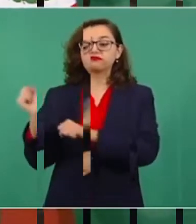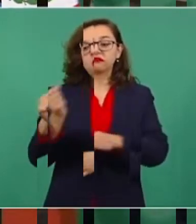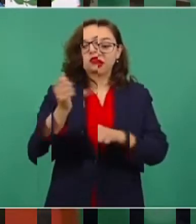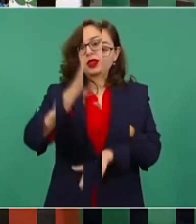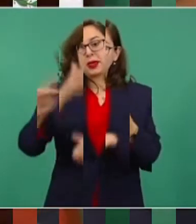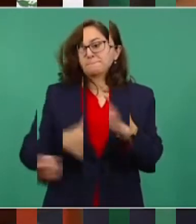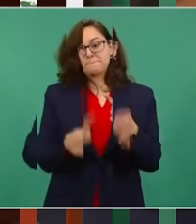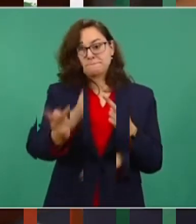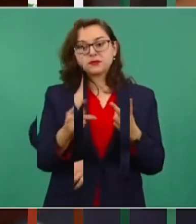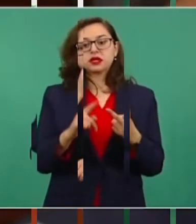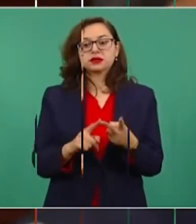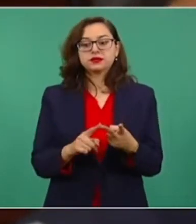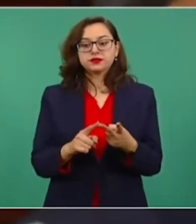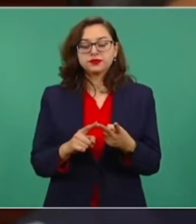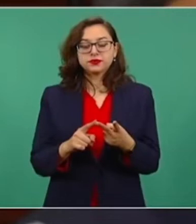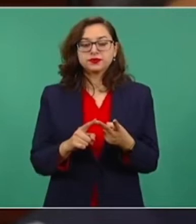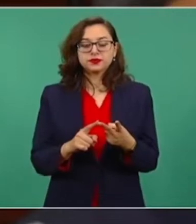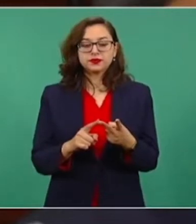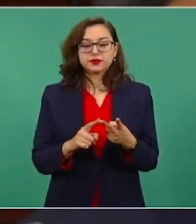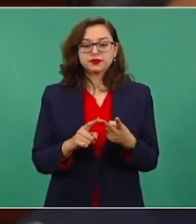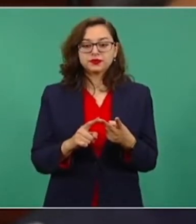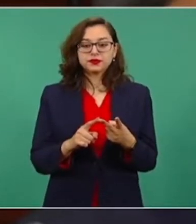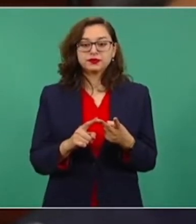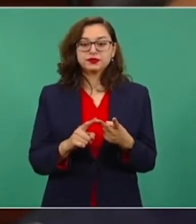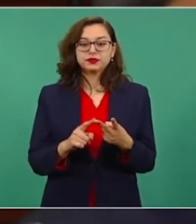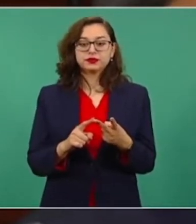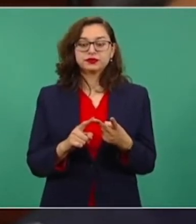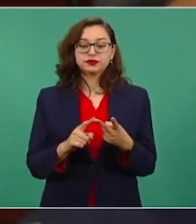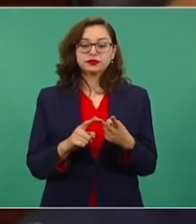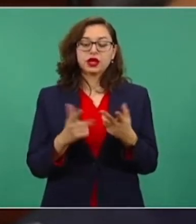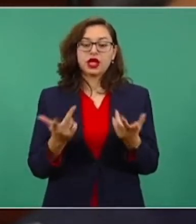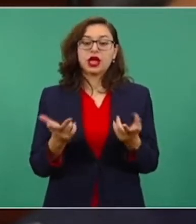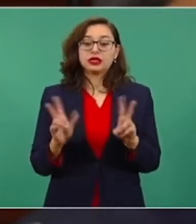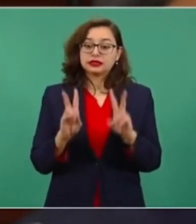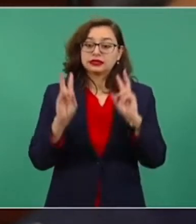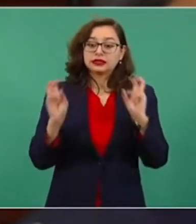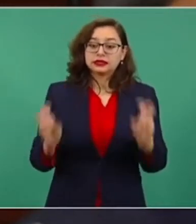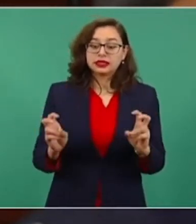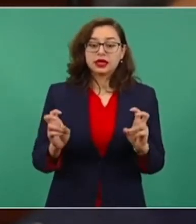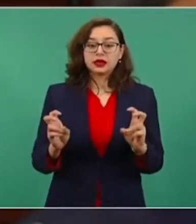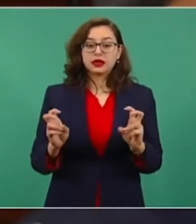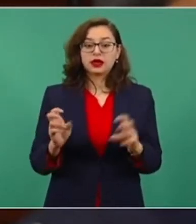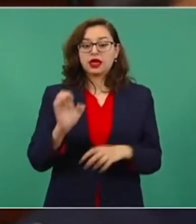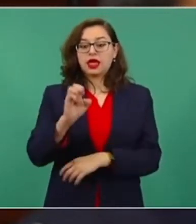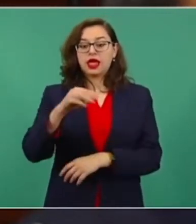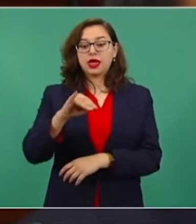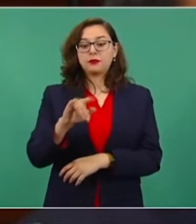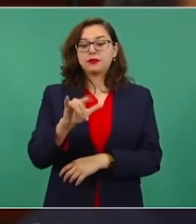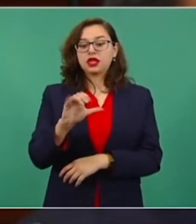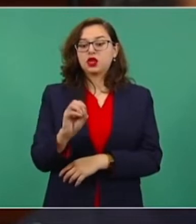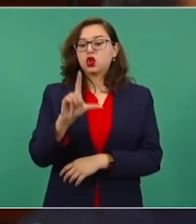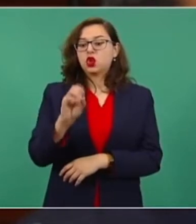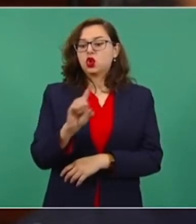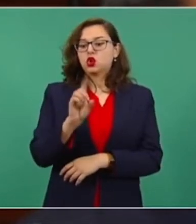hasta que se acabe. acerca de cómo está avanzando de alguna forma demasiado lenta el caso de Emilio Lozoya,